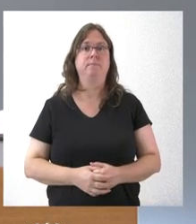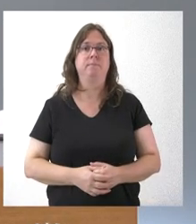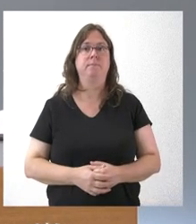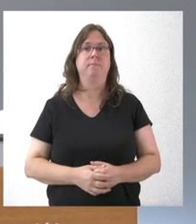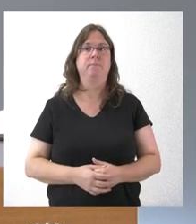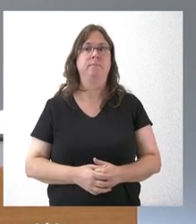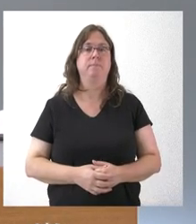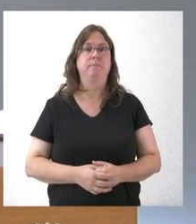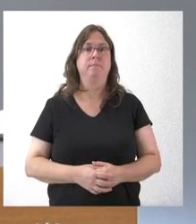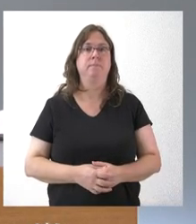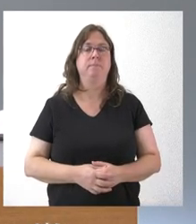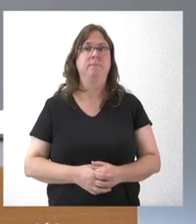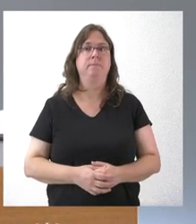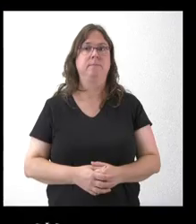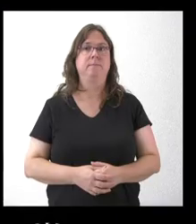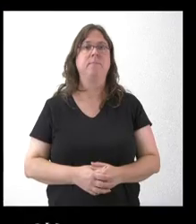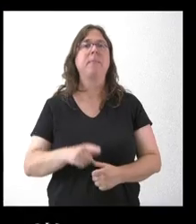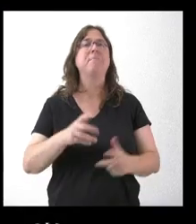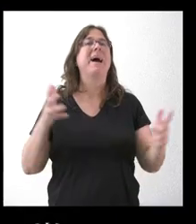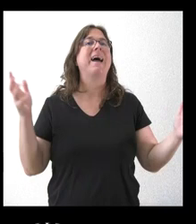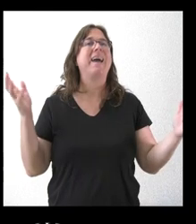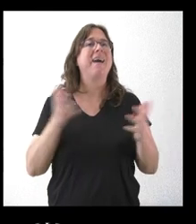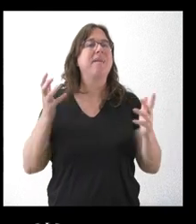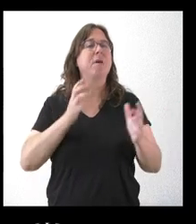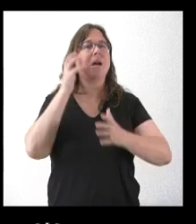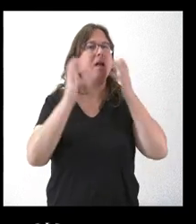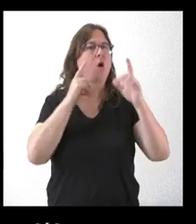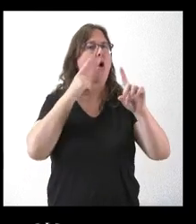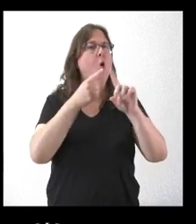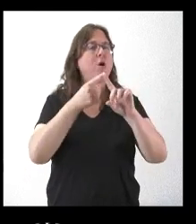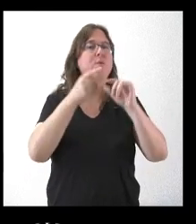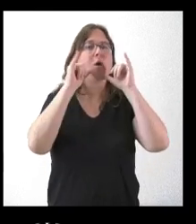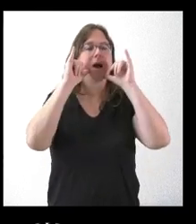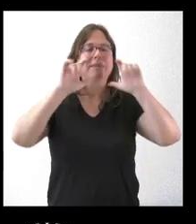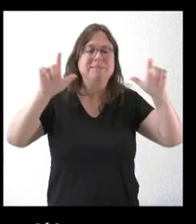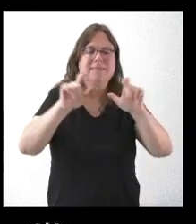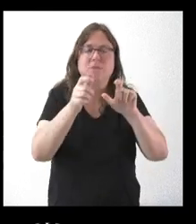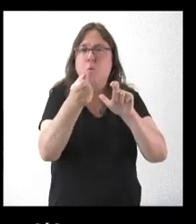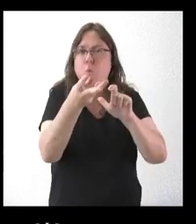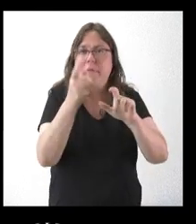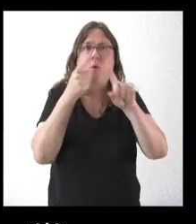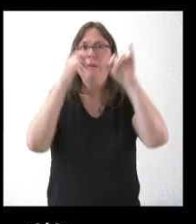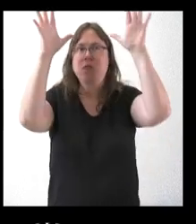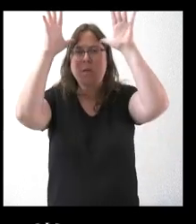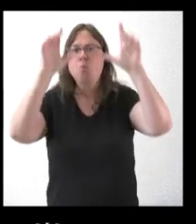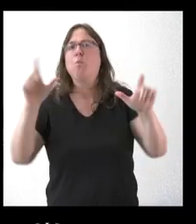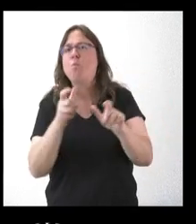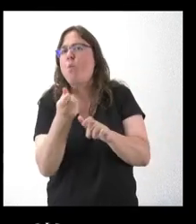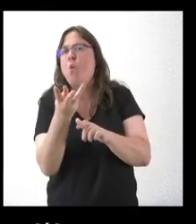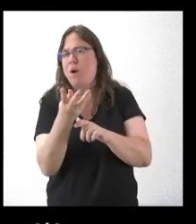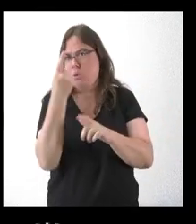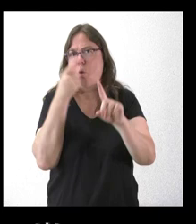cinegética, no sé si tienen un objetivo de reducción de la población de jabalís y de ciervos y no sé si eran corzos.